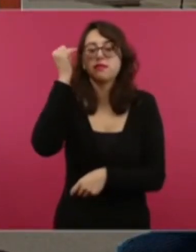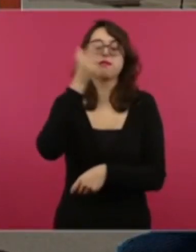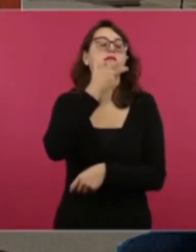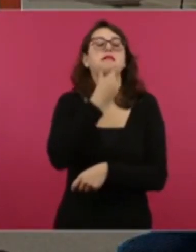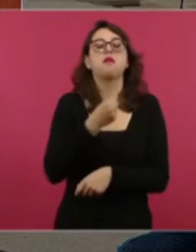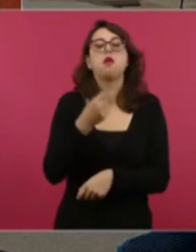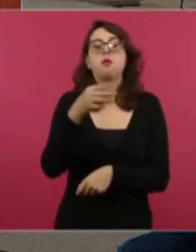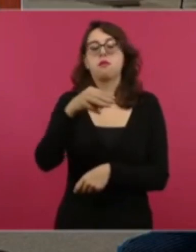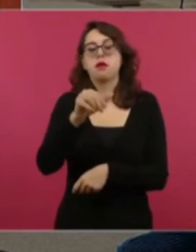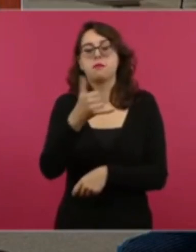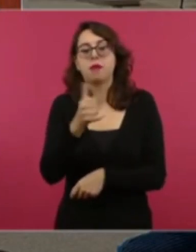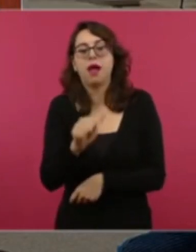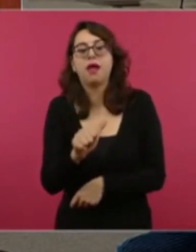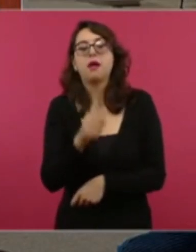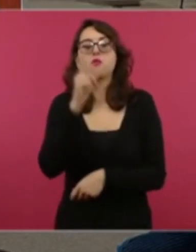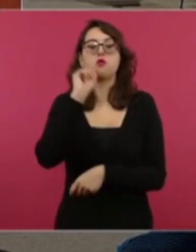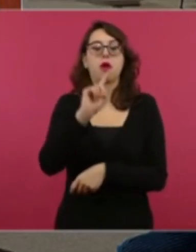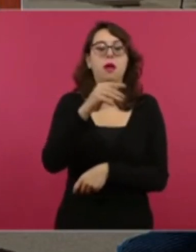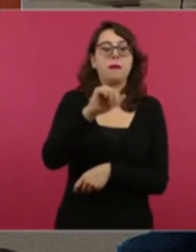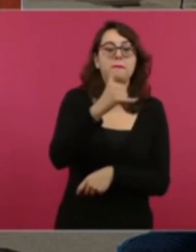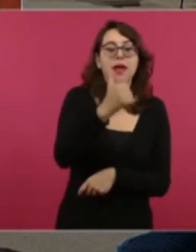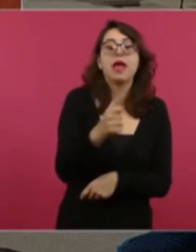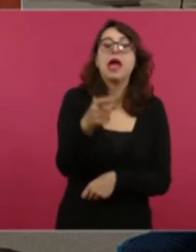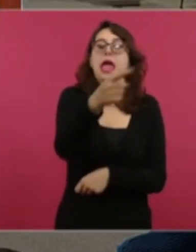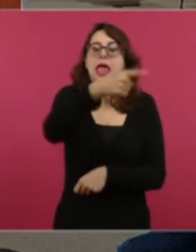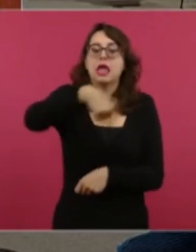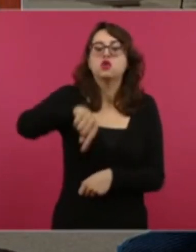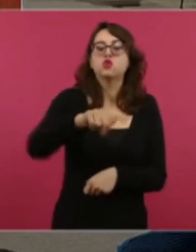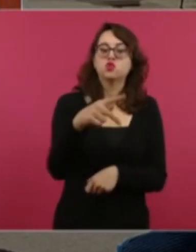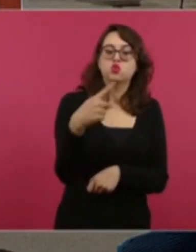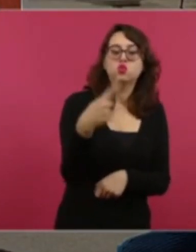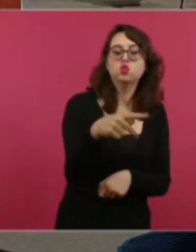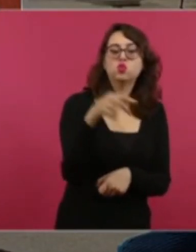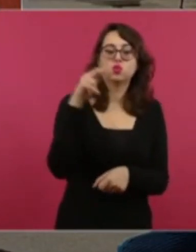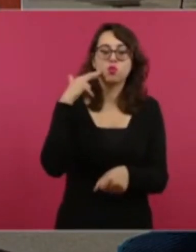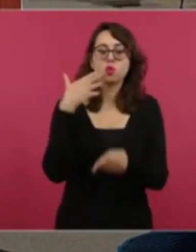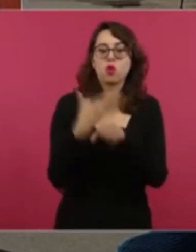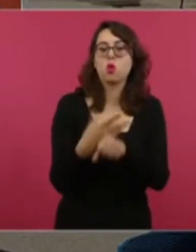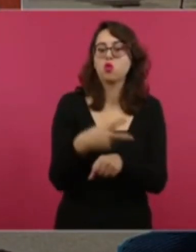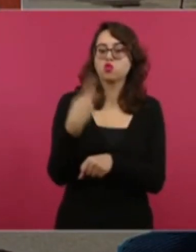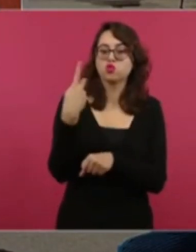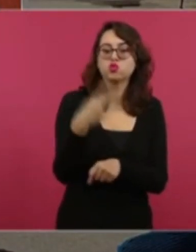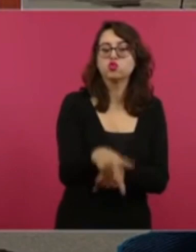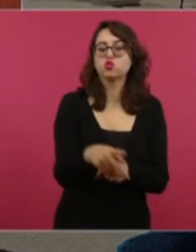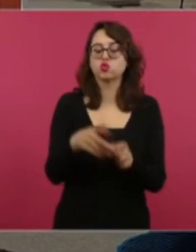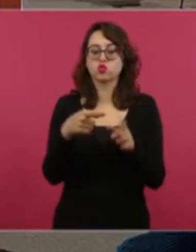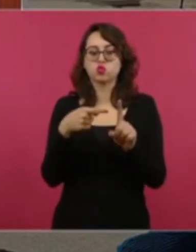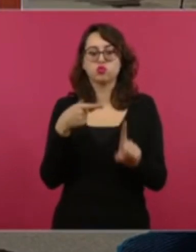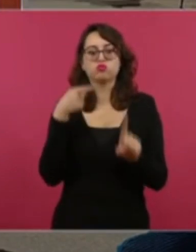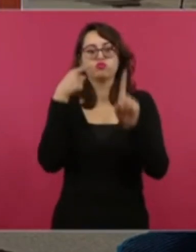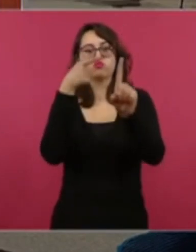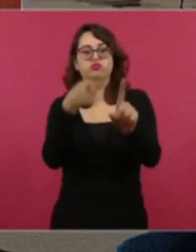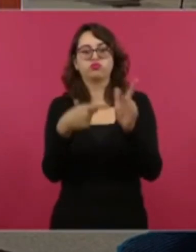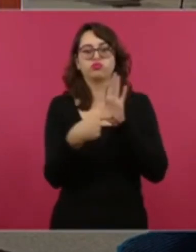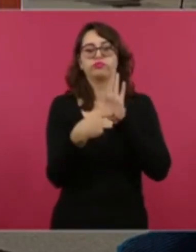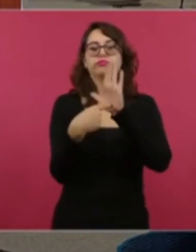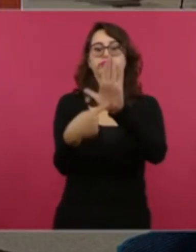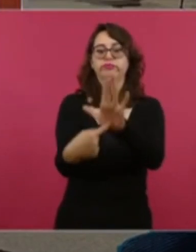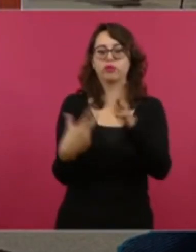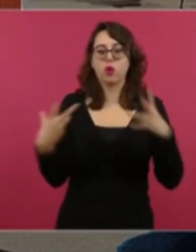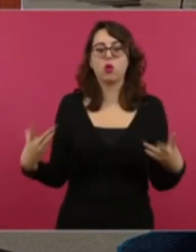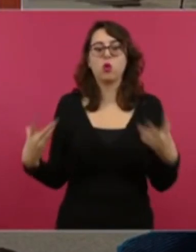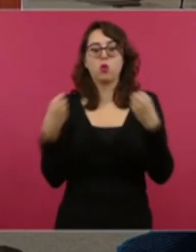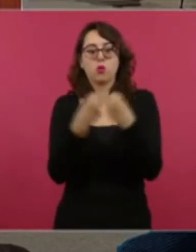los mayas. A la par de ello, estamos invirtiendo en esta zona para rescatarlos de años y años de olvido y marginación en un trabajo en